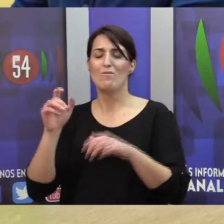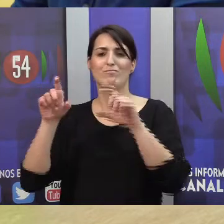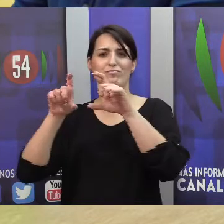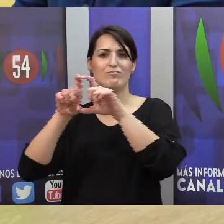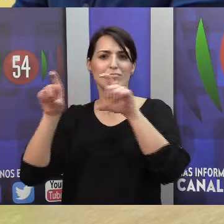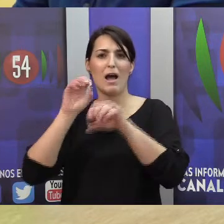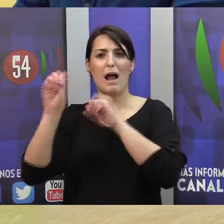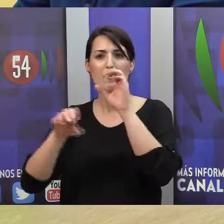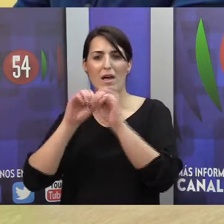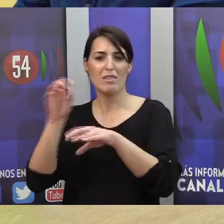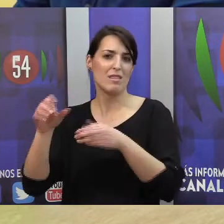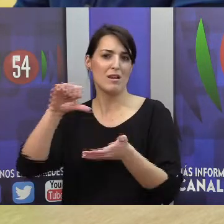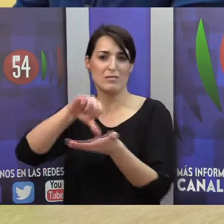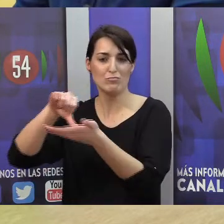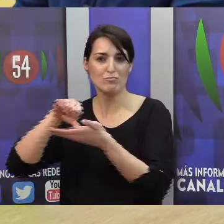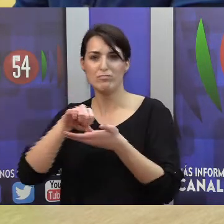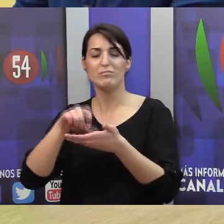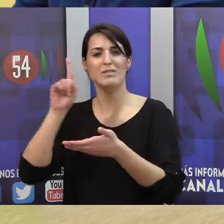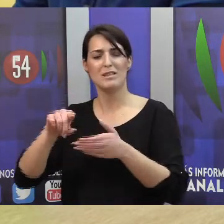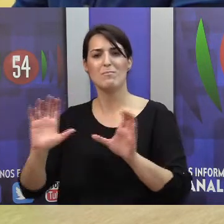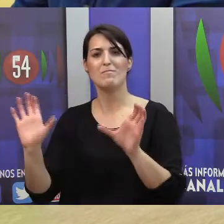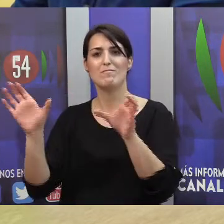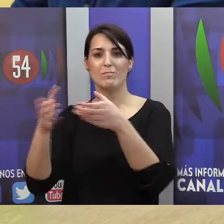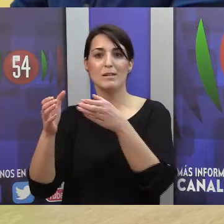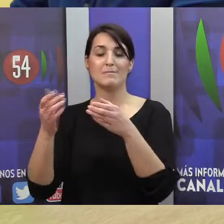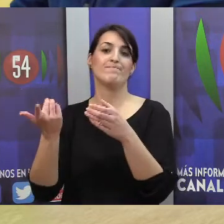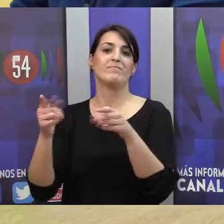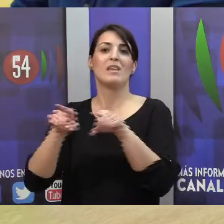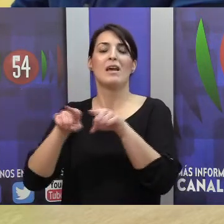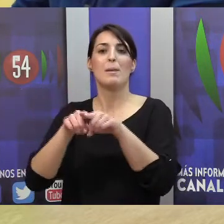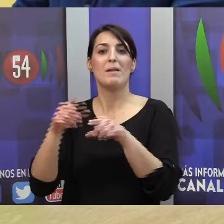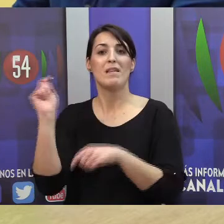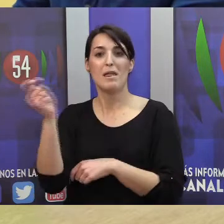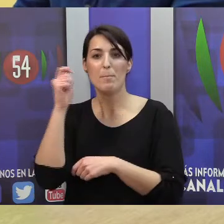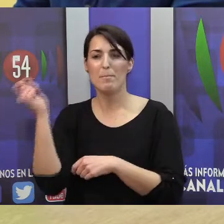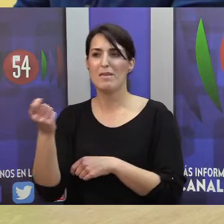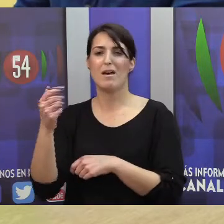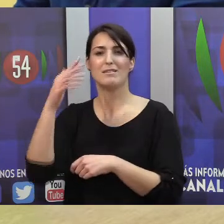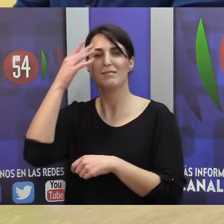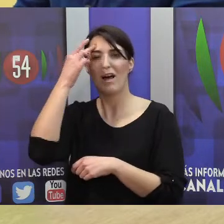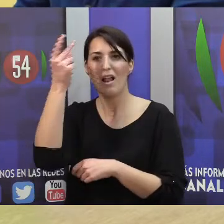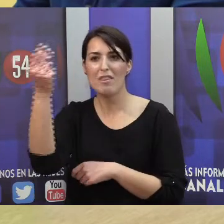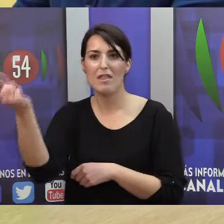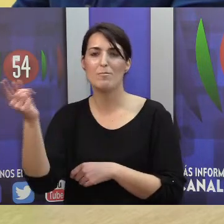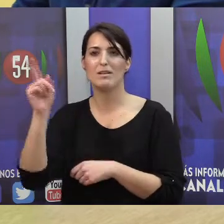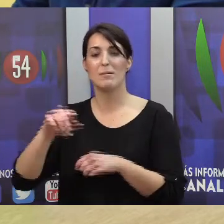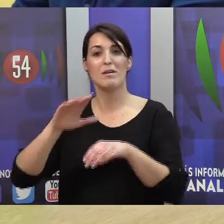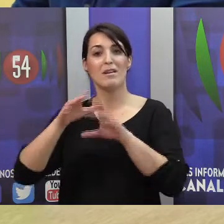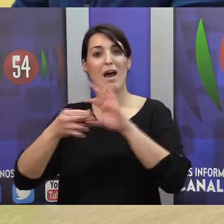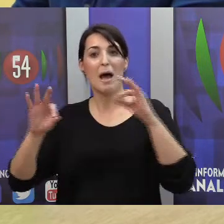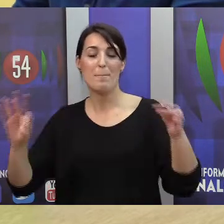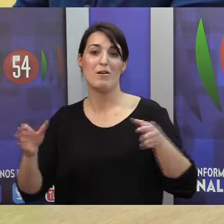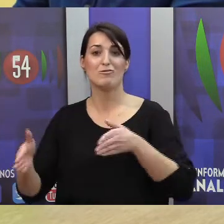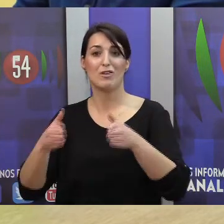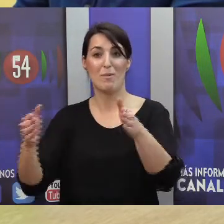las peñas, la hermandad de peñas, o sea que había bastantes grupos, Alzheimer, que recuerde así ahora de memoria, los amigos del Camino de Santiago y la